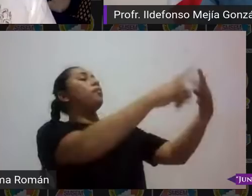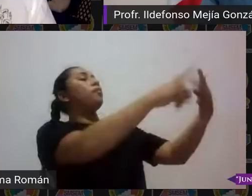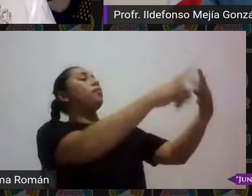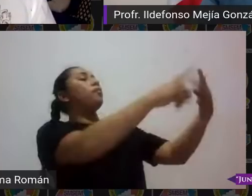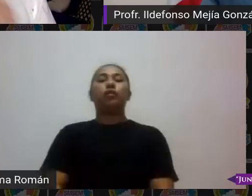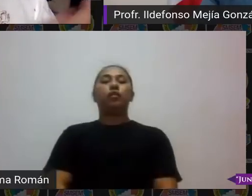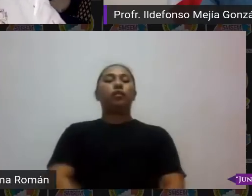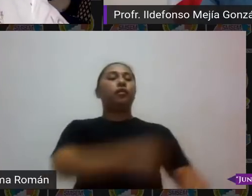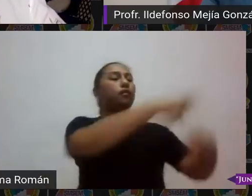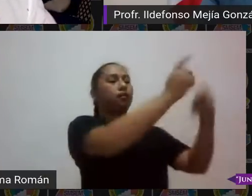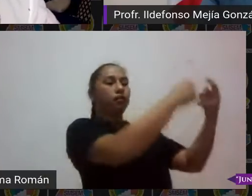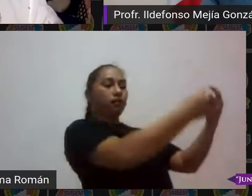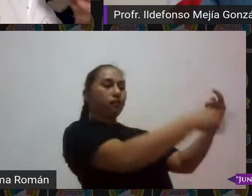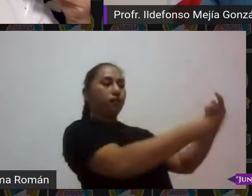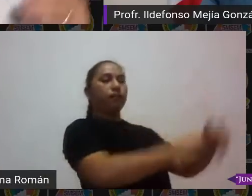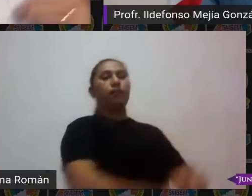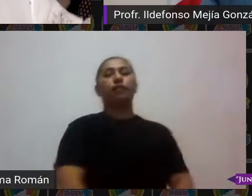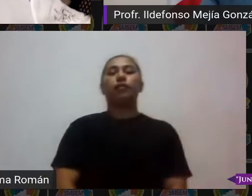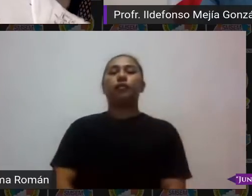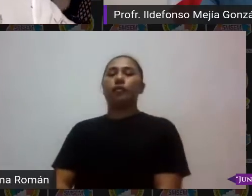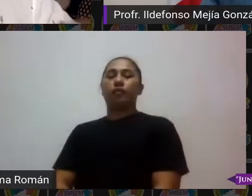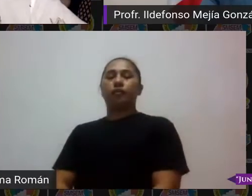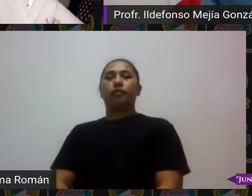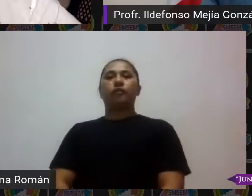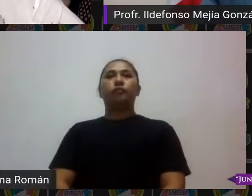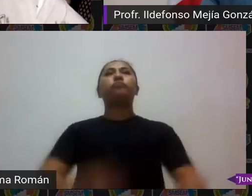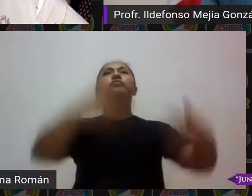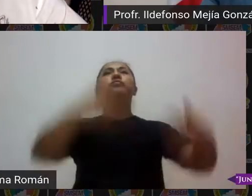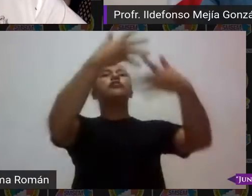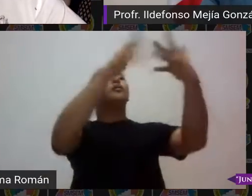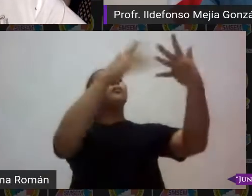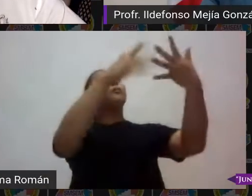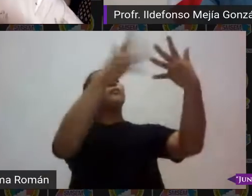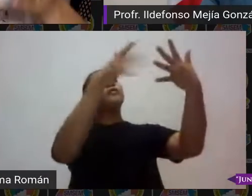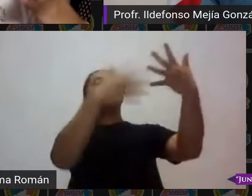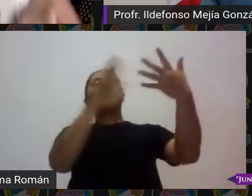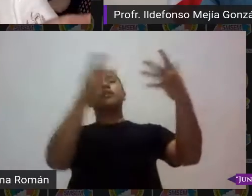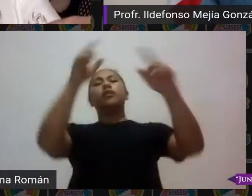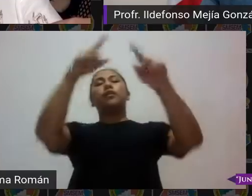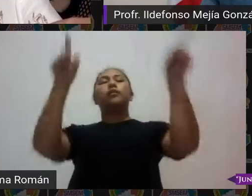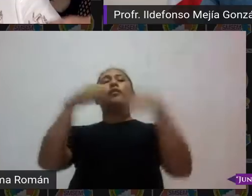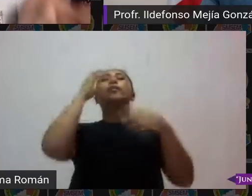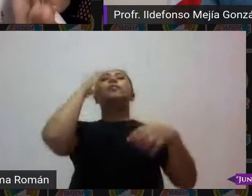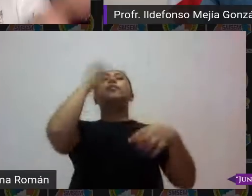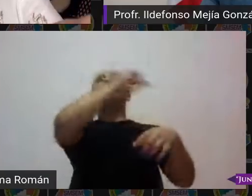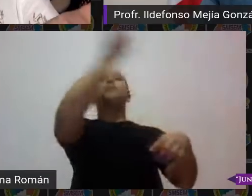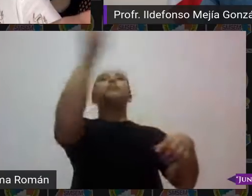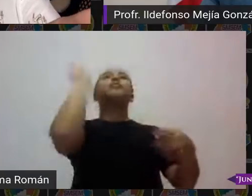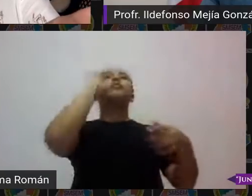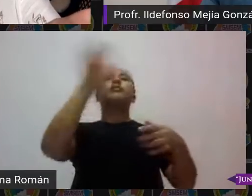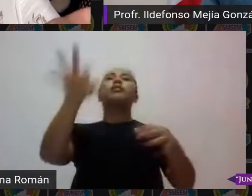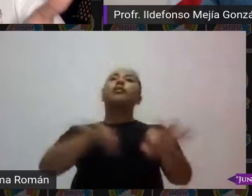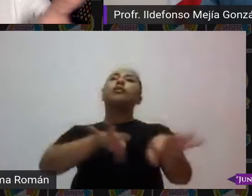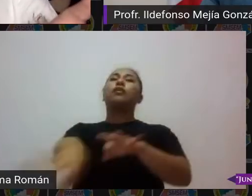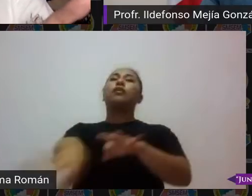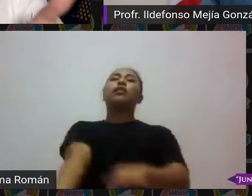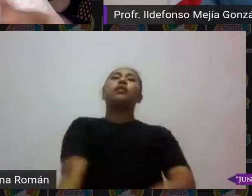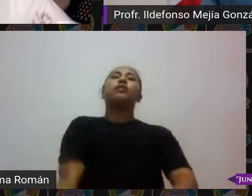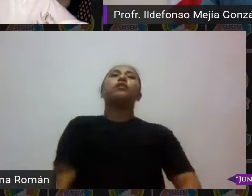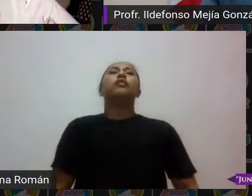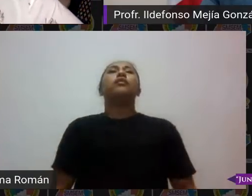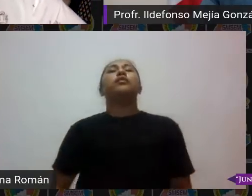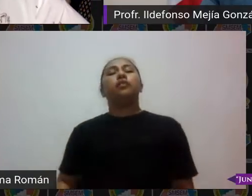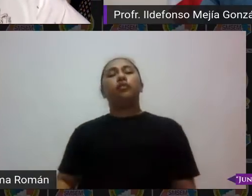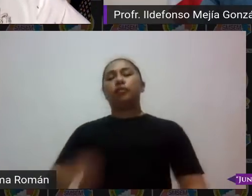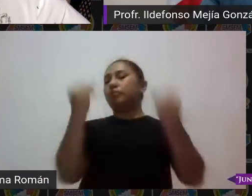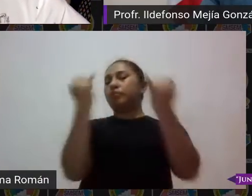herramienta para evaluar el fenómeno que están estudiando en esa familia si los tienes en zoom o los tienes en una plataforma igualito